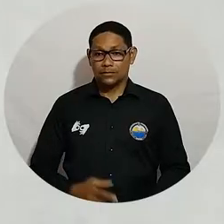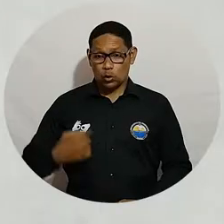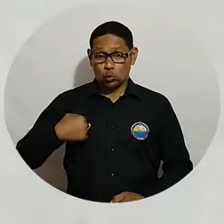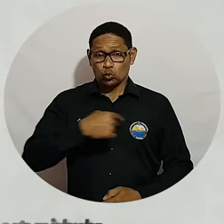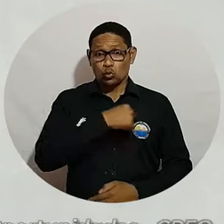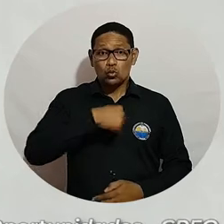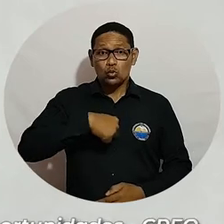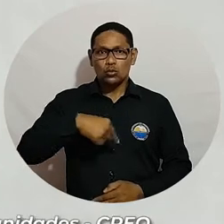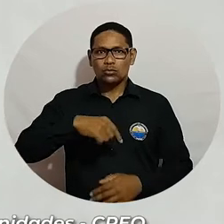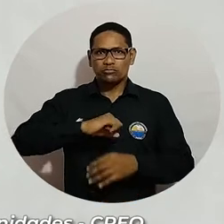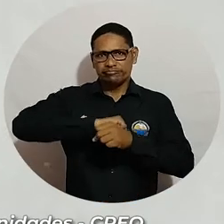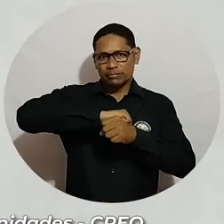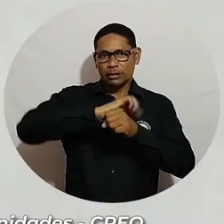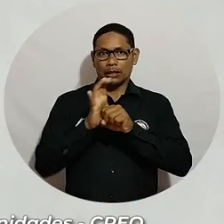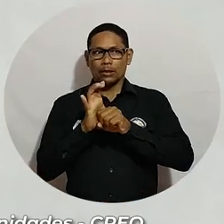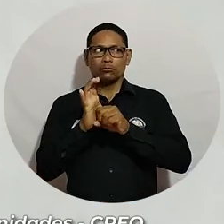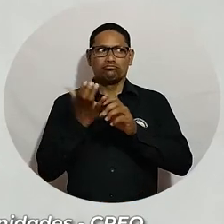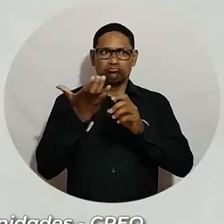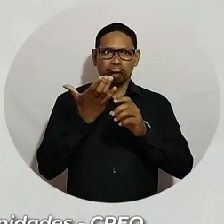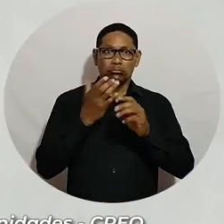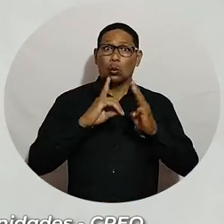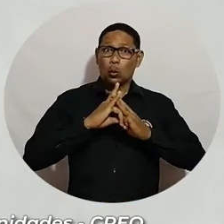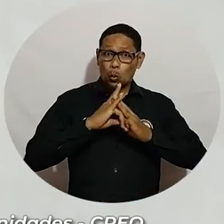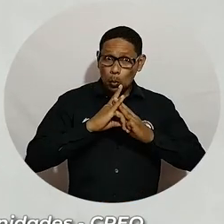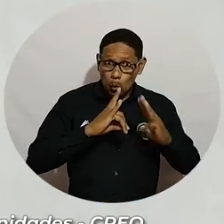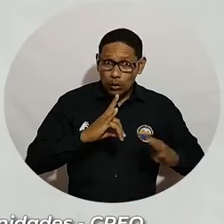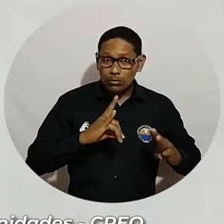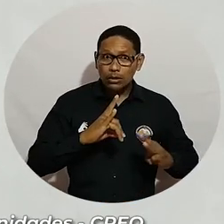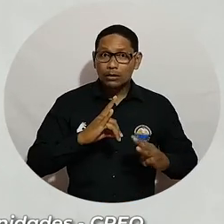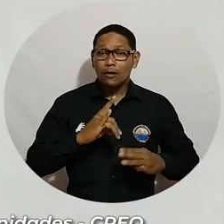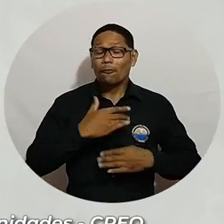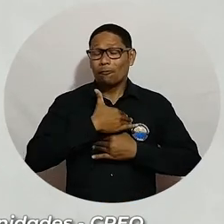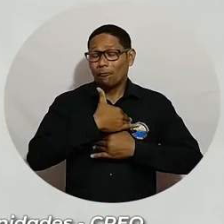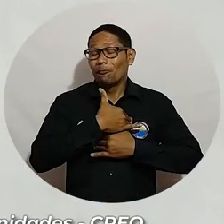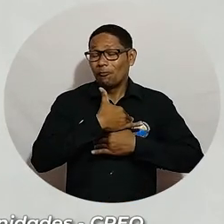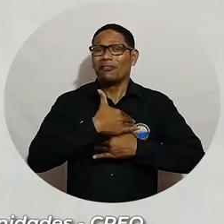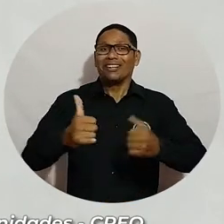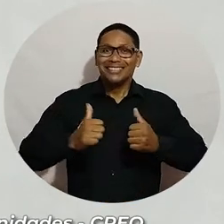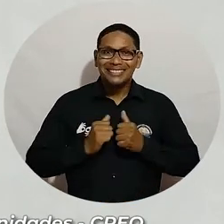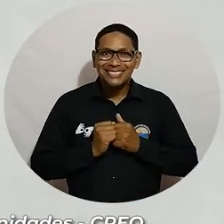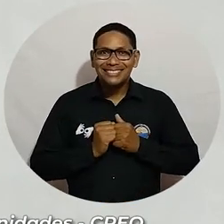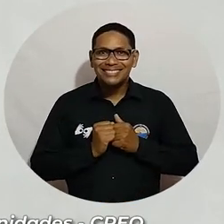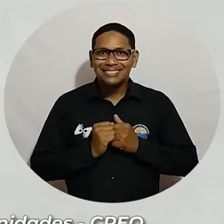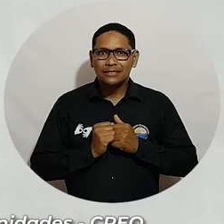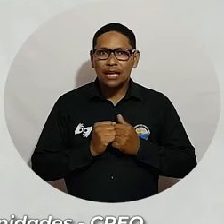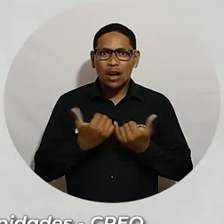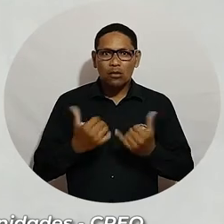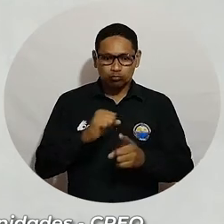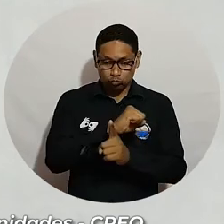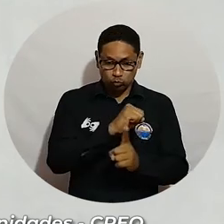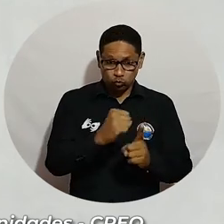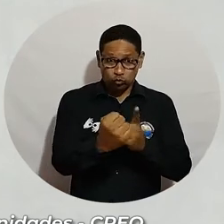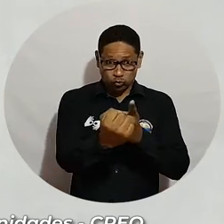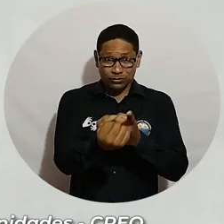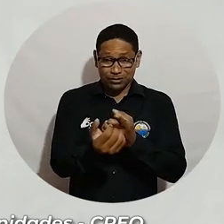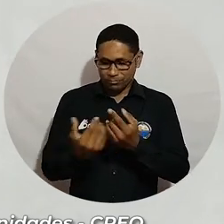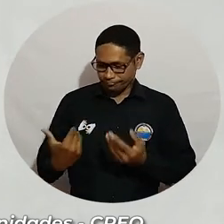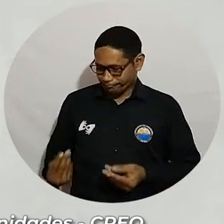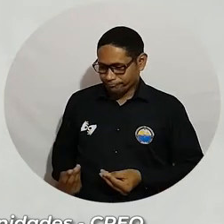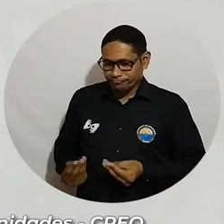Para nosotros, para el CREO, para la Universidad del Magdalena, es una felicidad de entregar a la sociedad